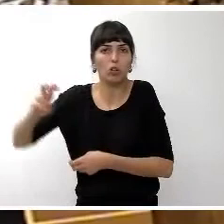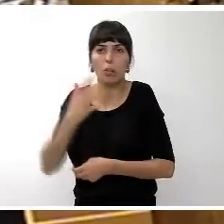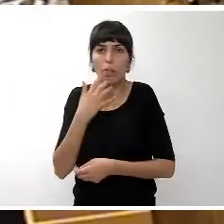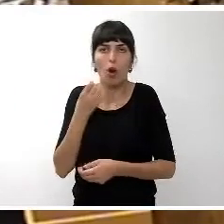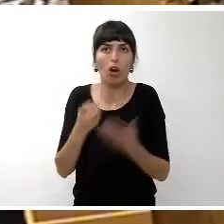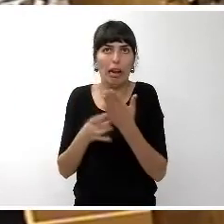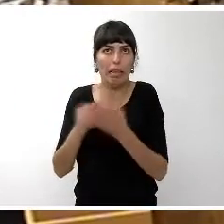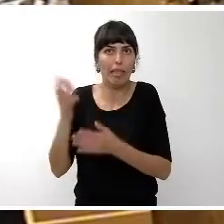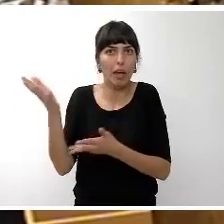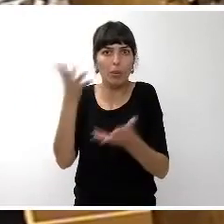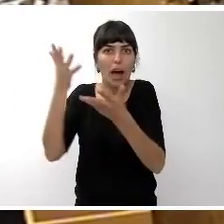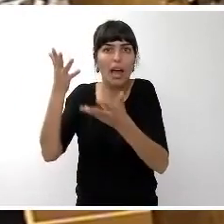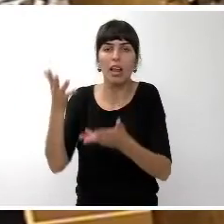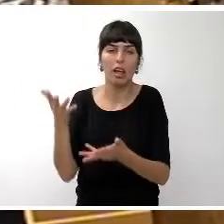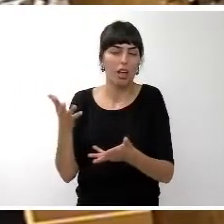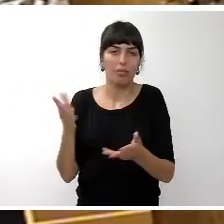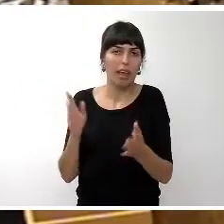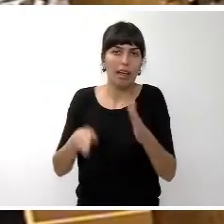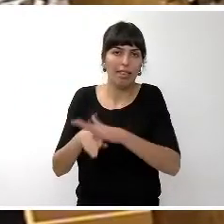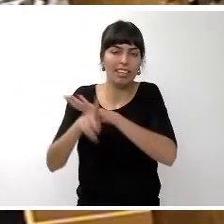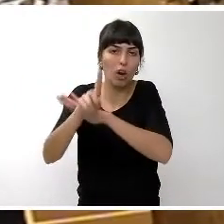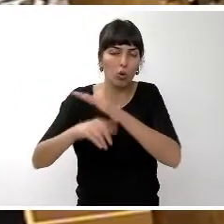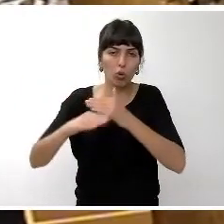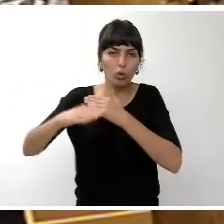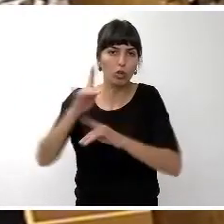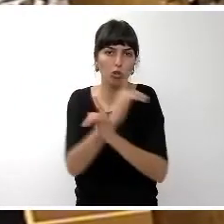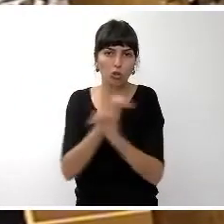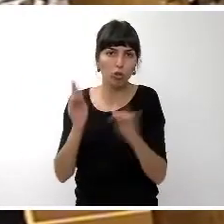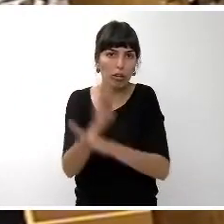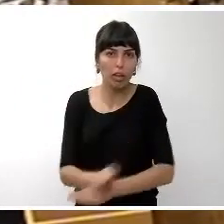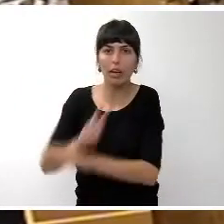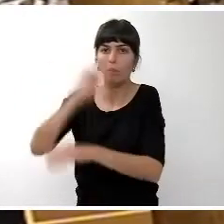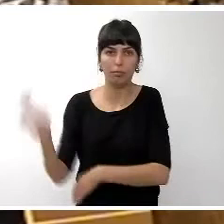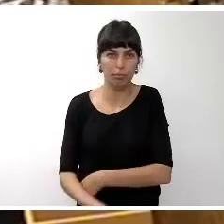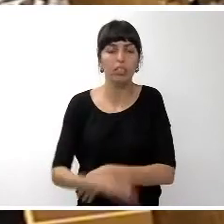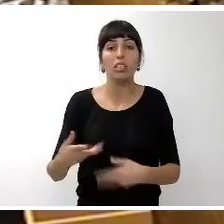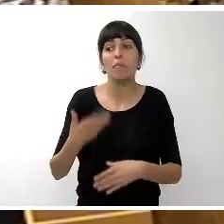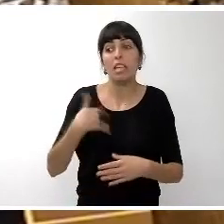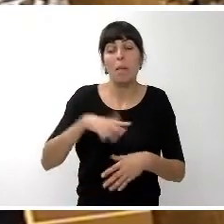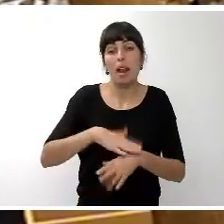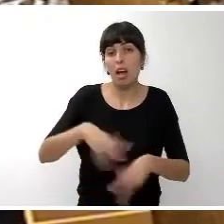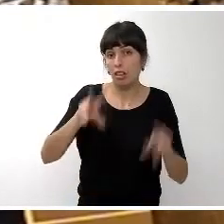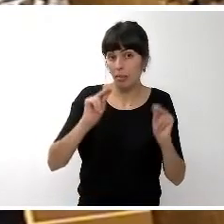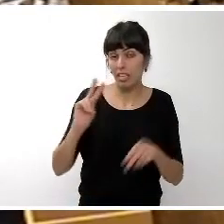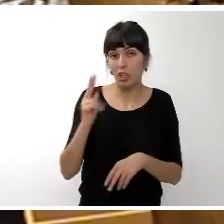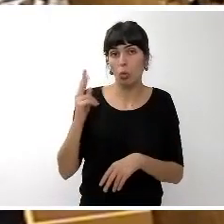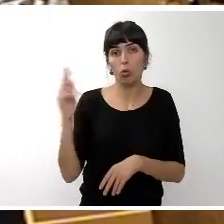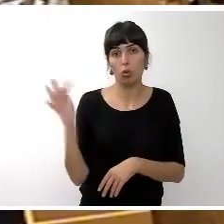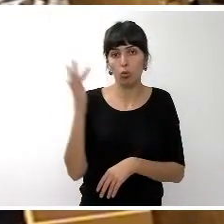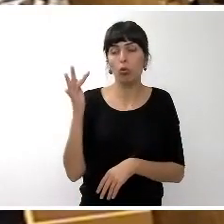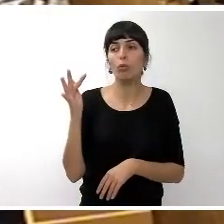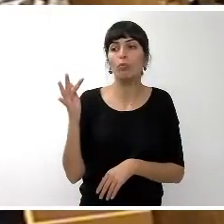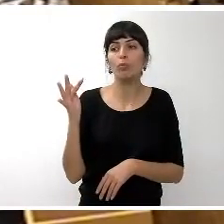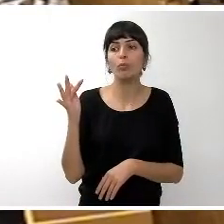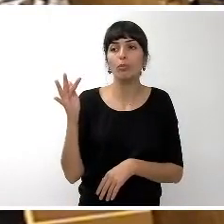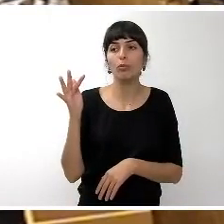movilidad sostenible o en materia de tal miren y ya efectivamente para concluir esta segunda intervención